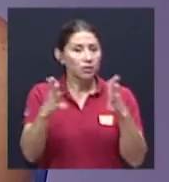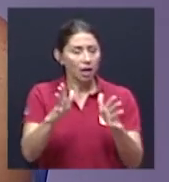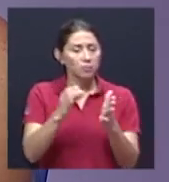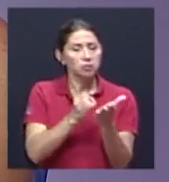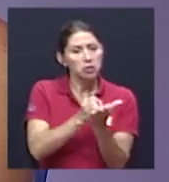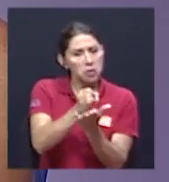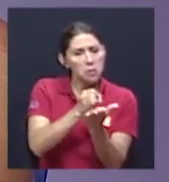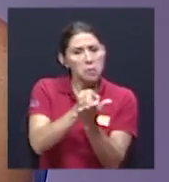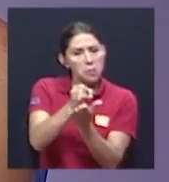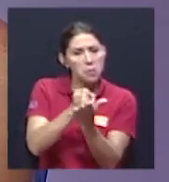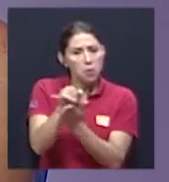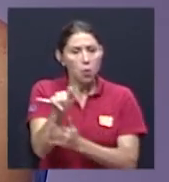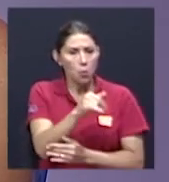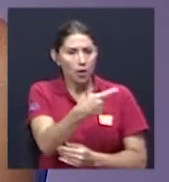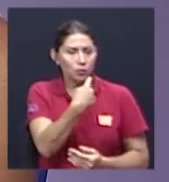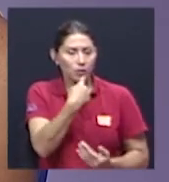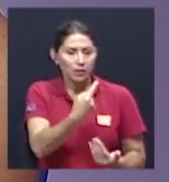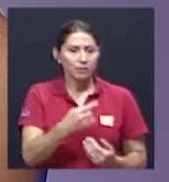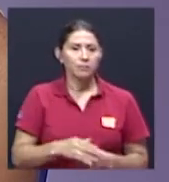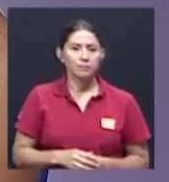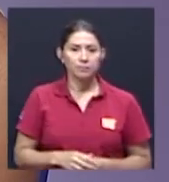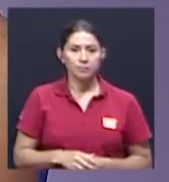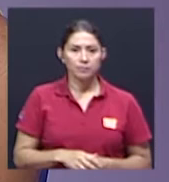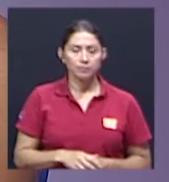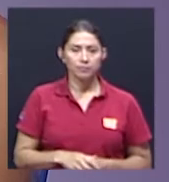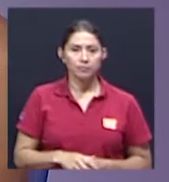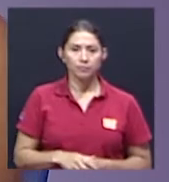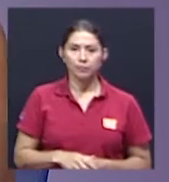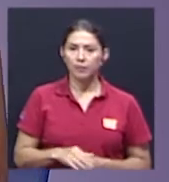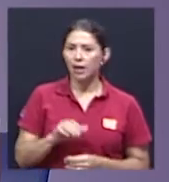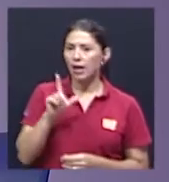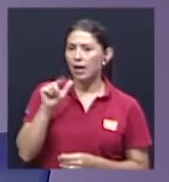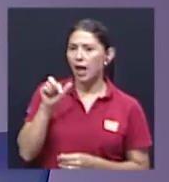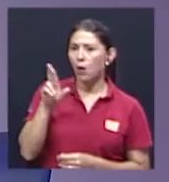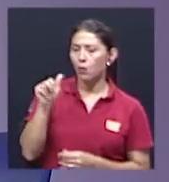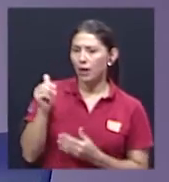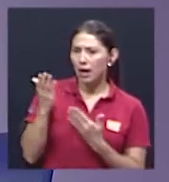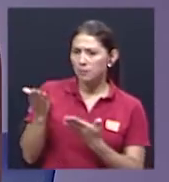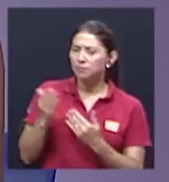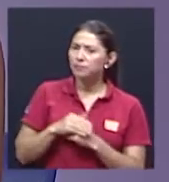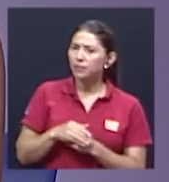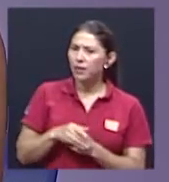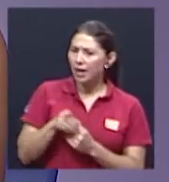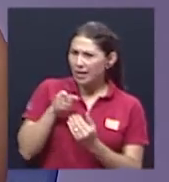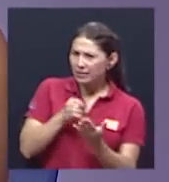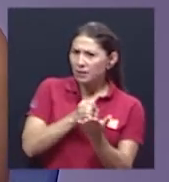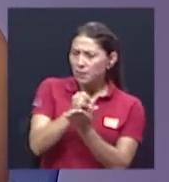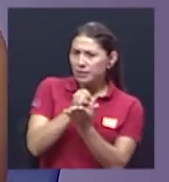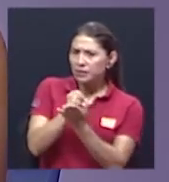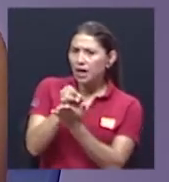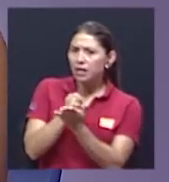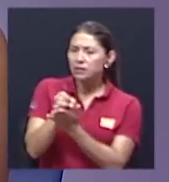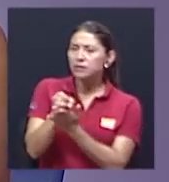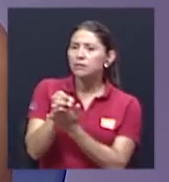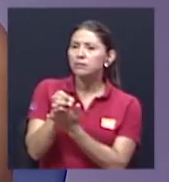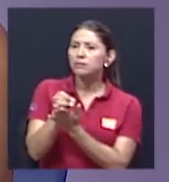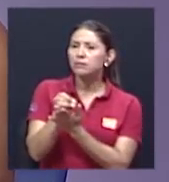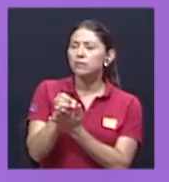estas que has mencionado. Laura, esta investigación que usted